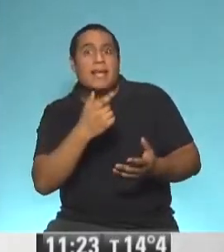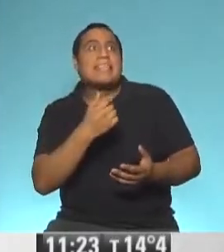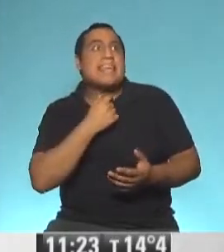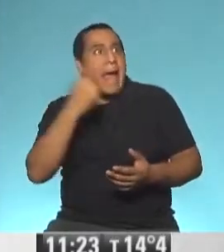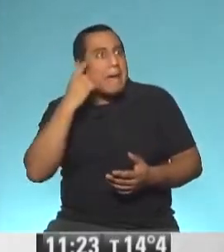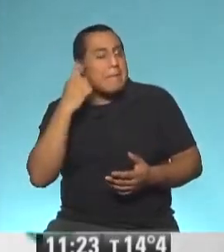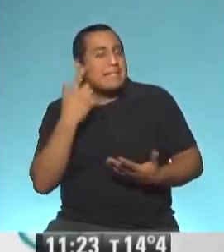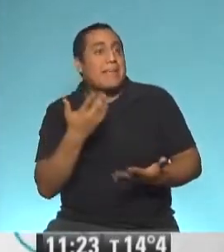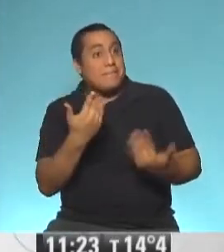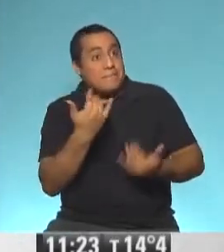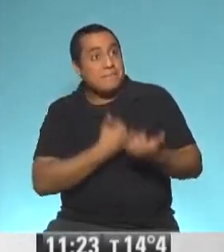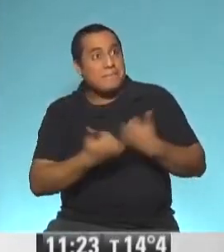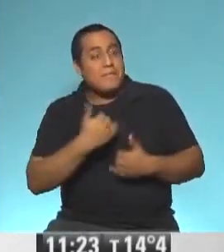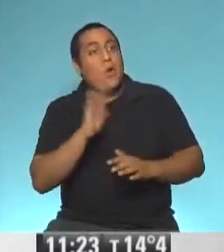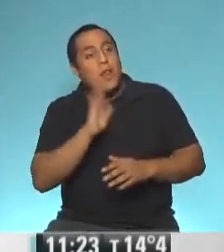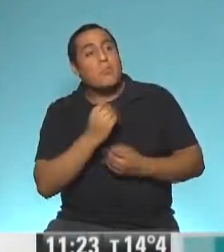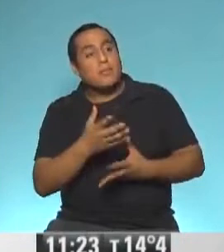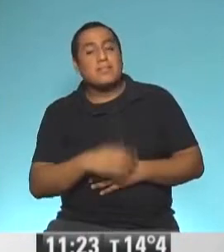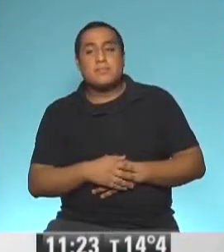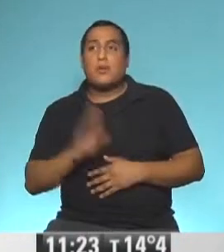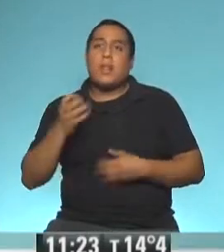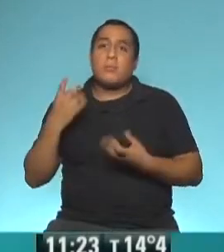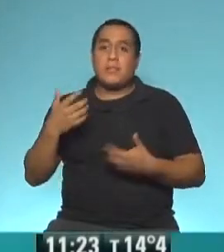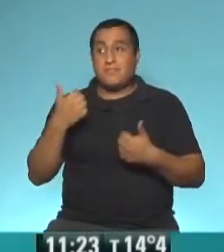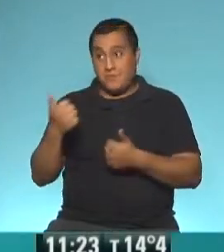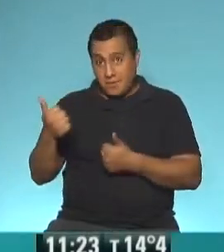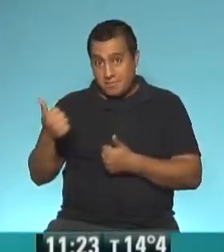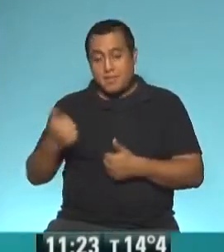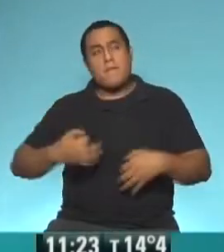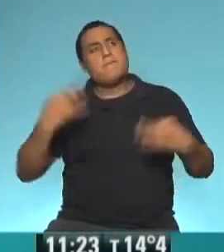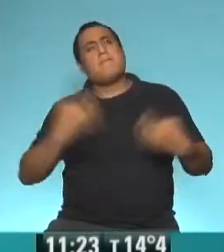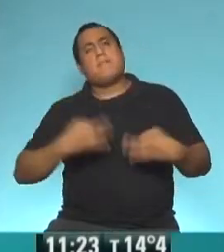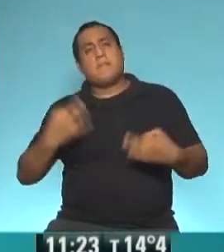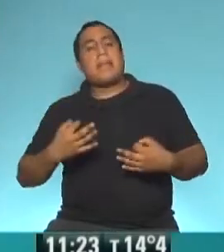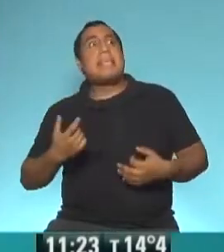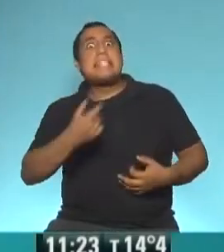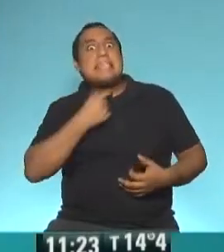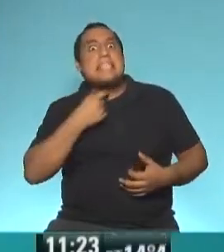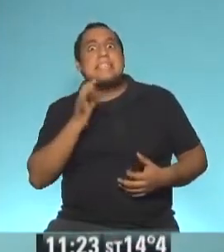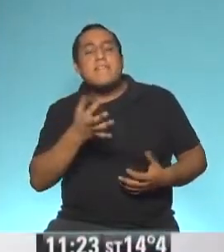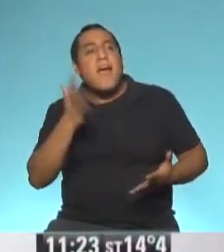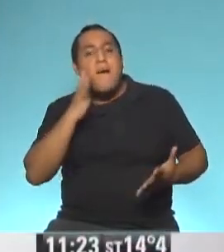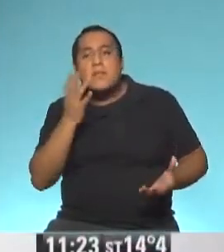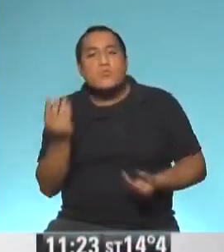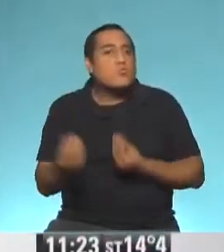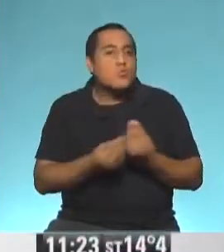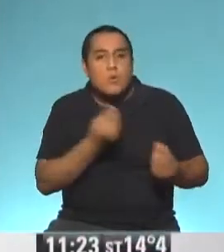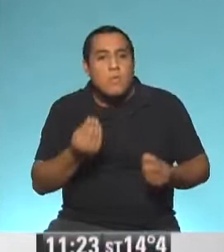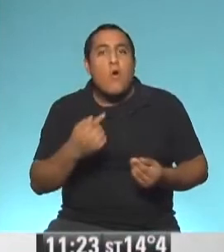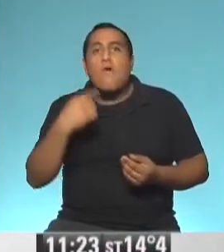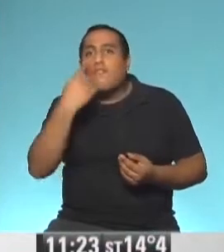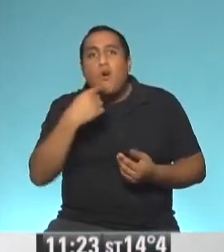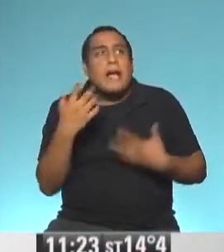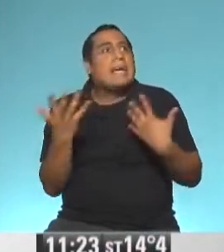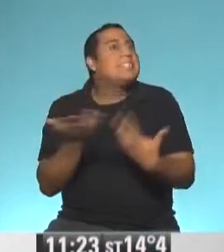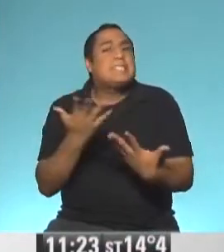esencialmente. ¿Cómo estás? Hola, ¿cómo estás, Natalia? ¿Todo bien? Muy bien. Con ganas de saber qué hacemos con nuestra boca,